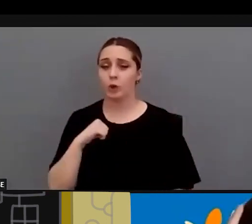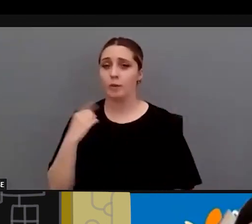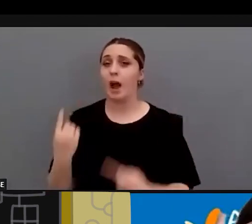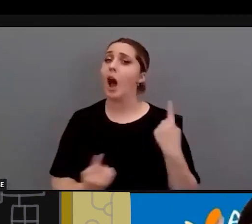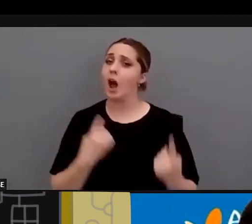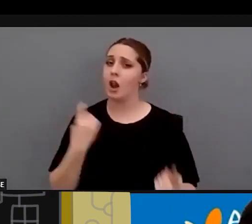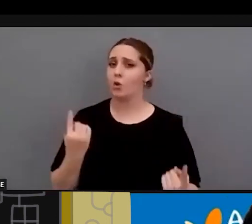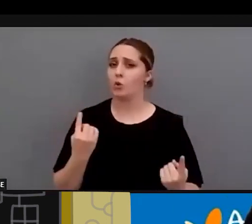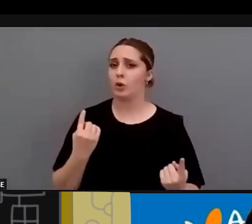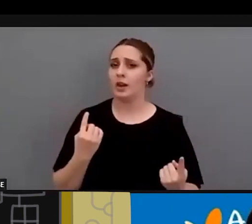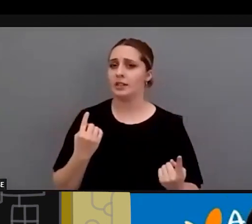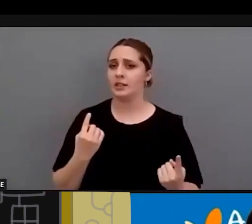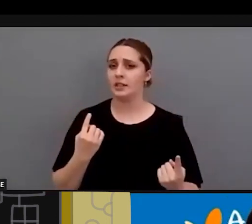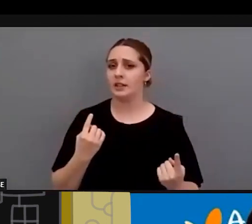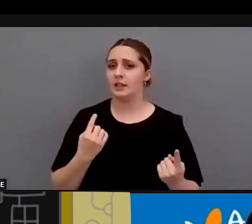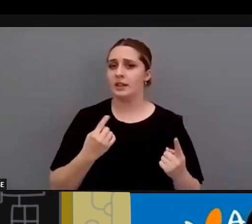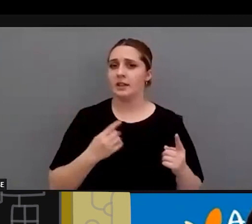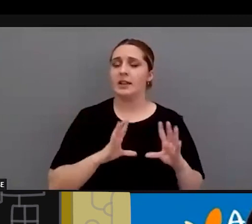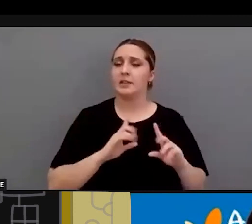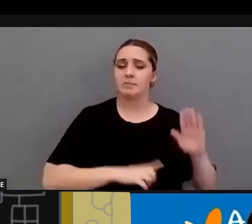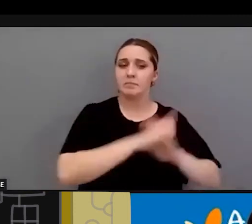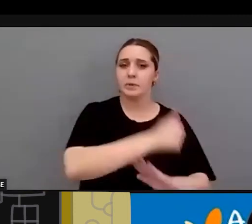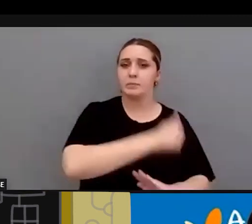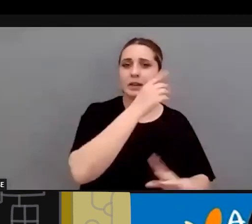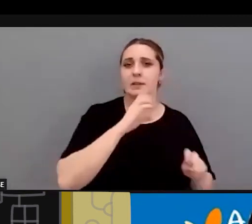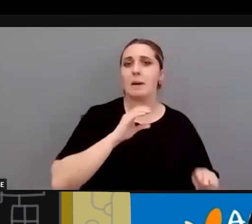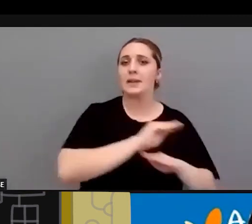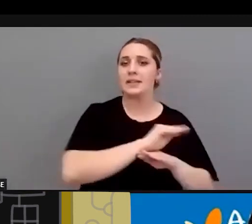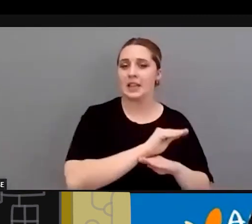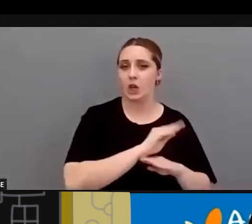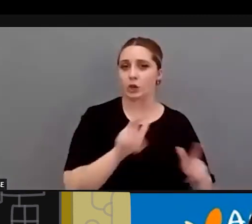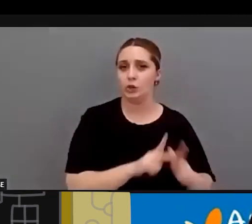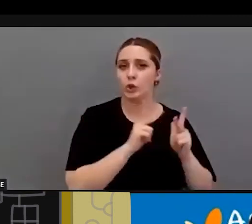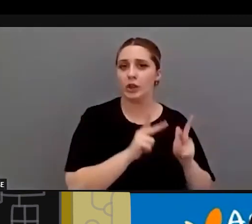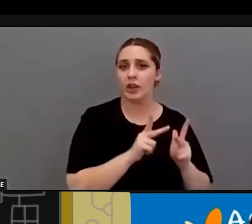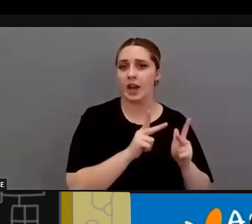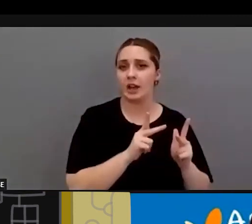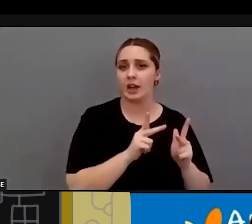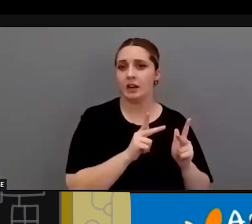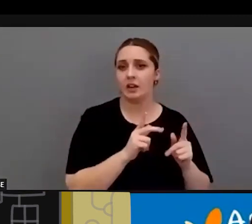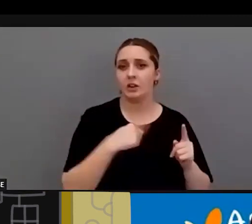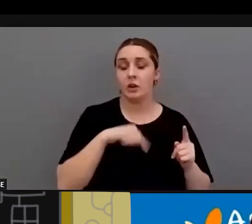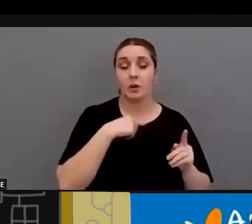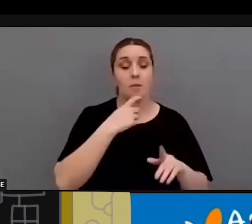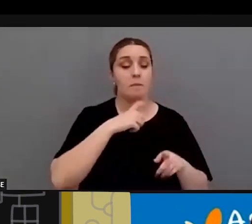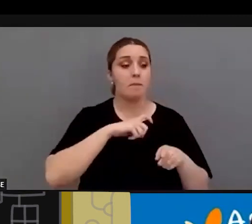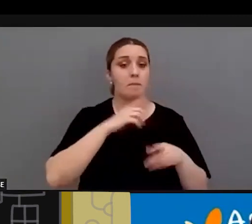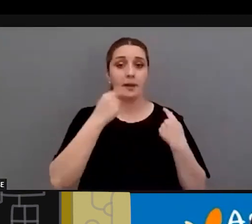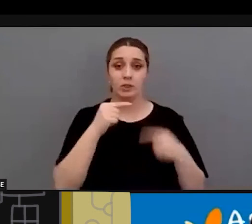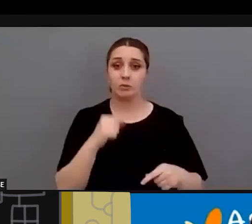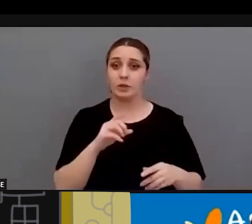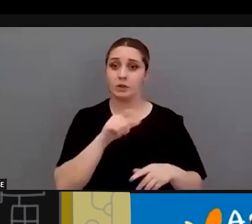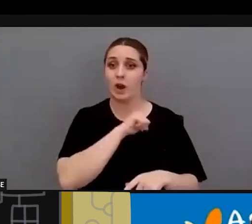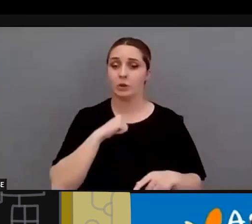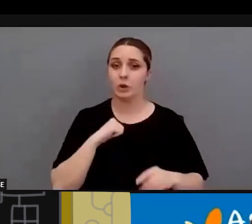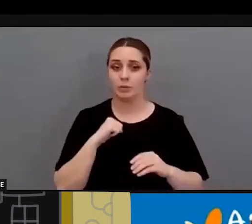mucho más desarrollado todo lo que tiene que ver con las prestaciones sociales y donde los propios presupuestos autonómicos destinan más